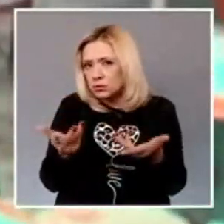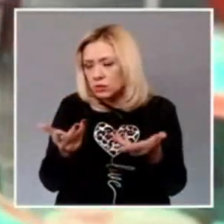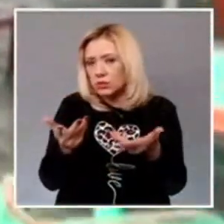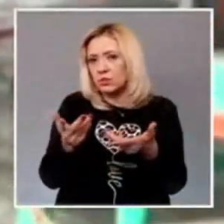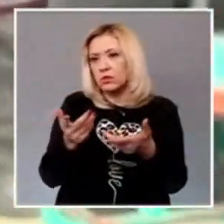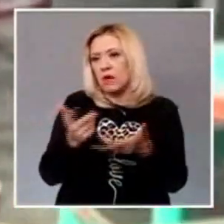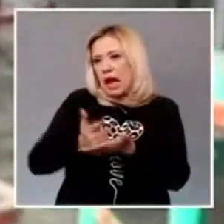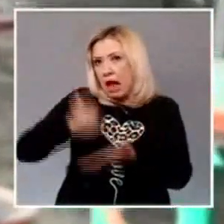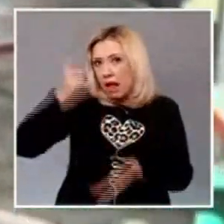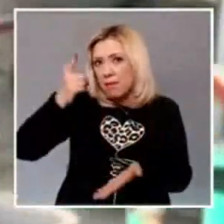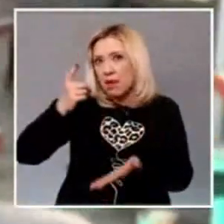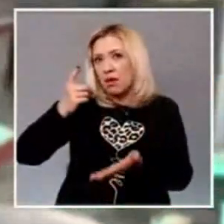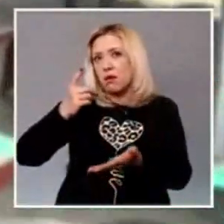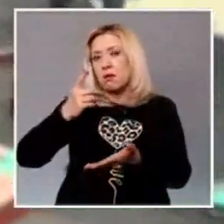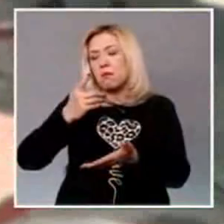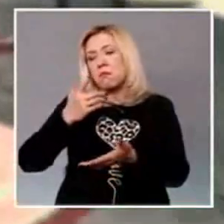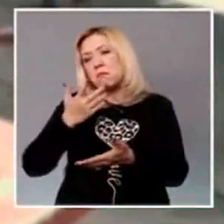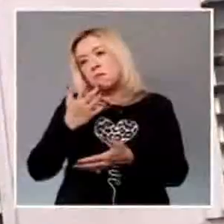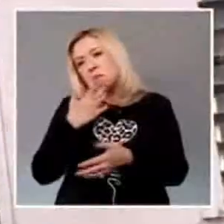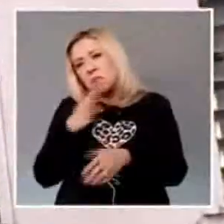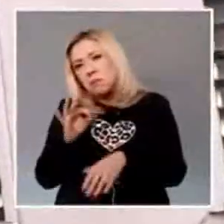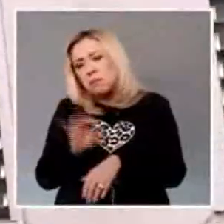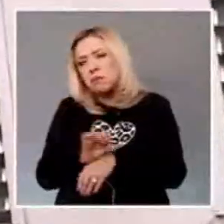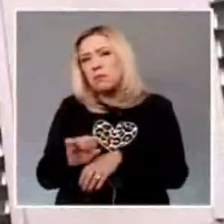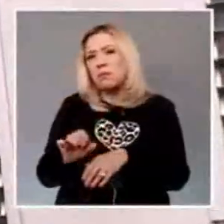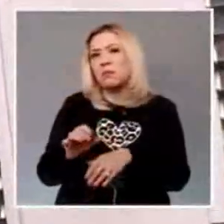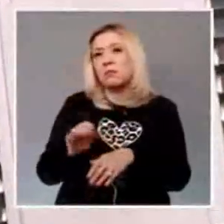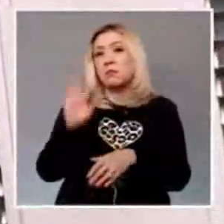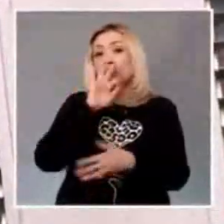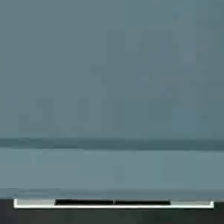de prisión serían separados de su madre.